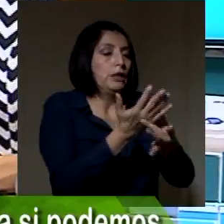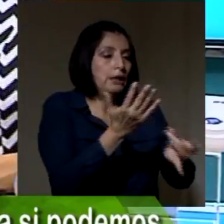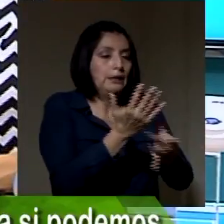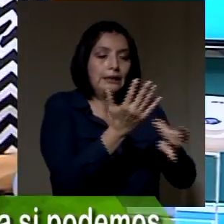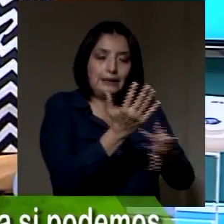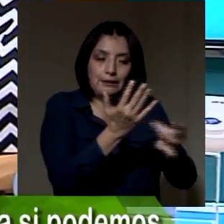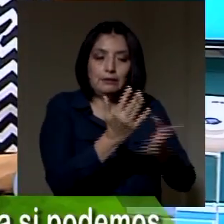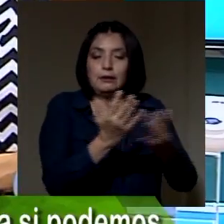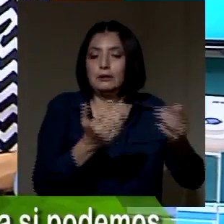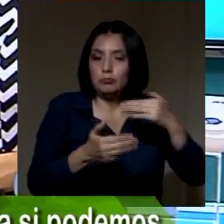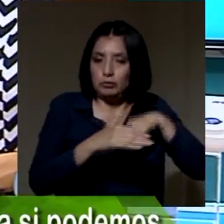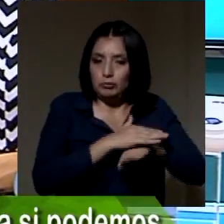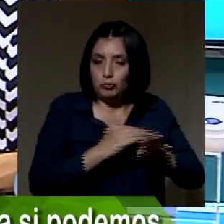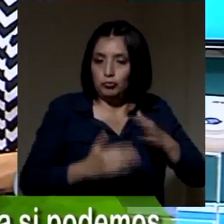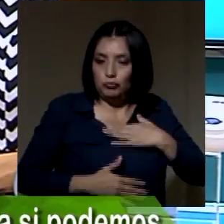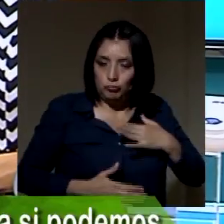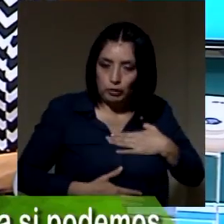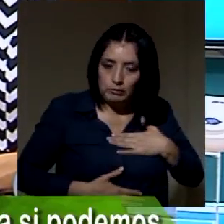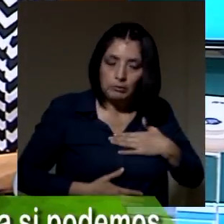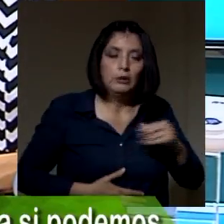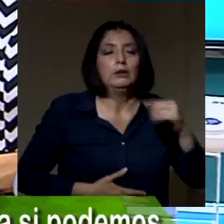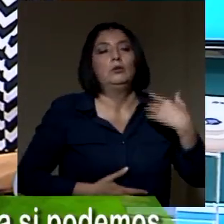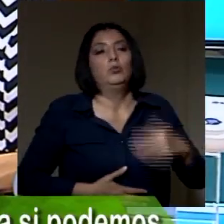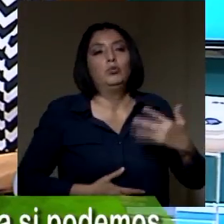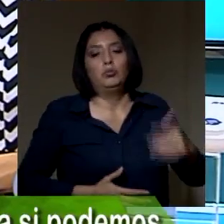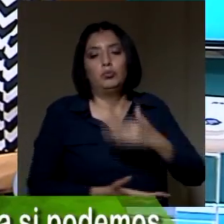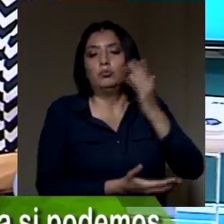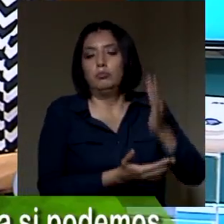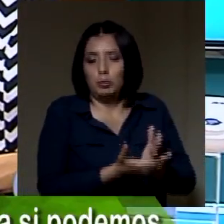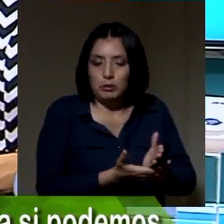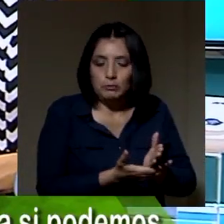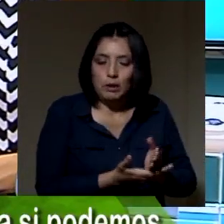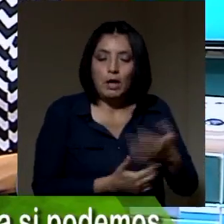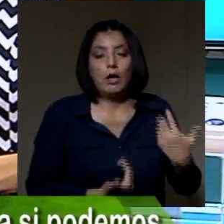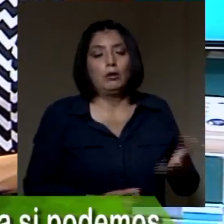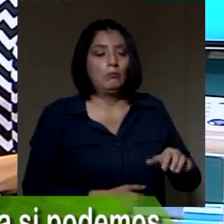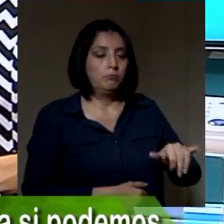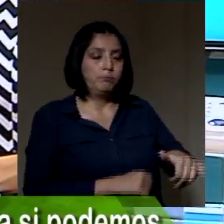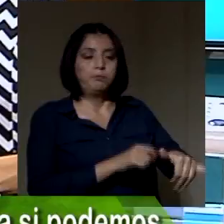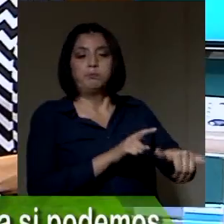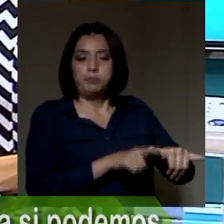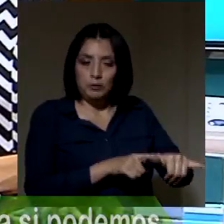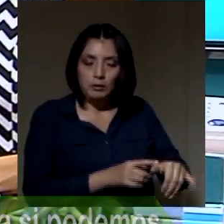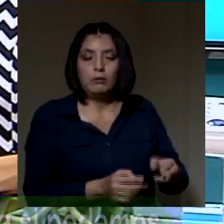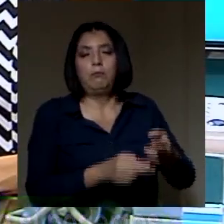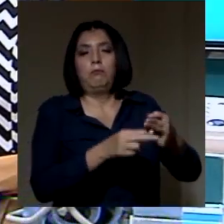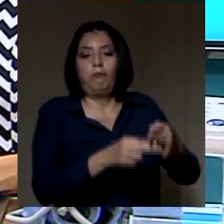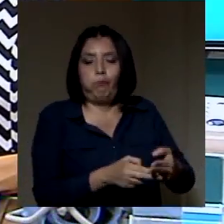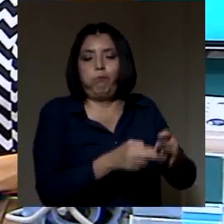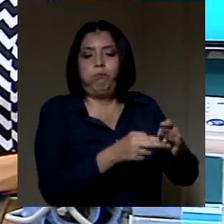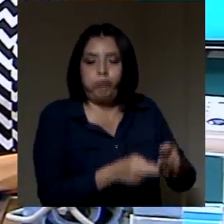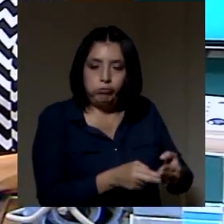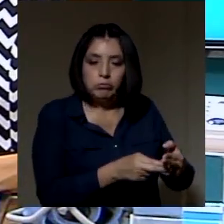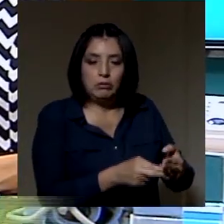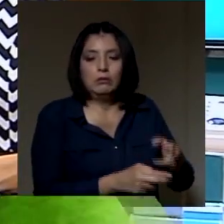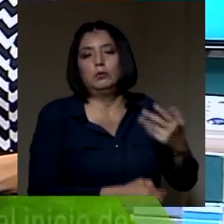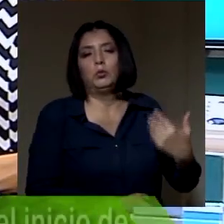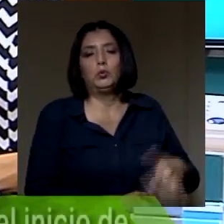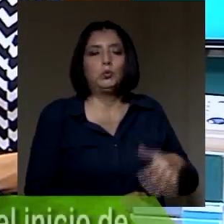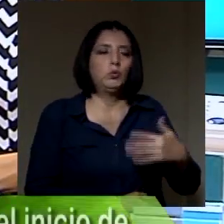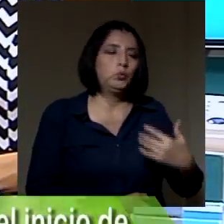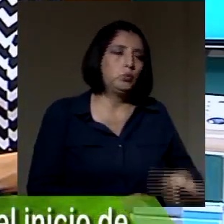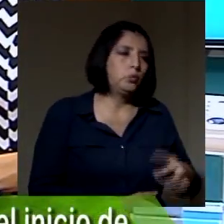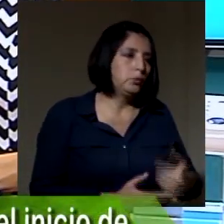en su organismo. Y eso es un problema. Ahora, la obesidad, el sobrepeso, es la